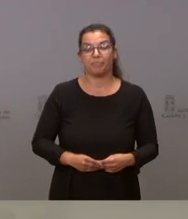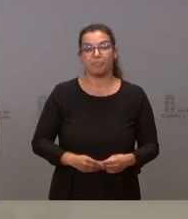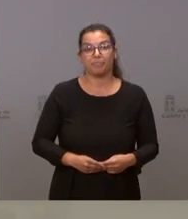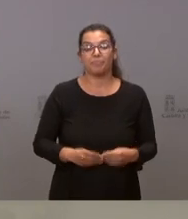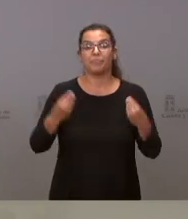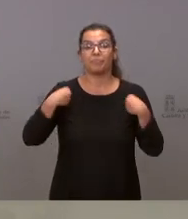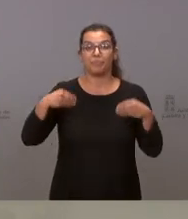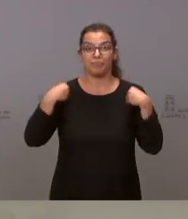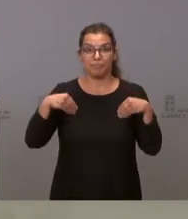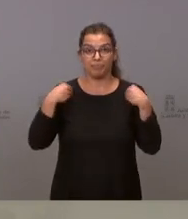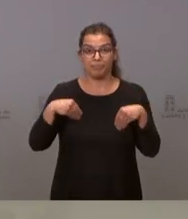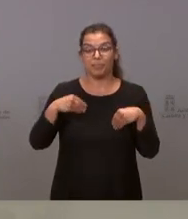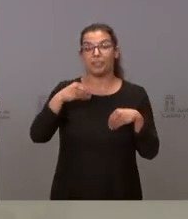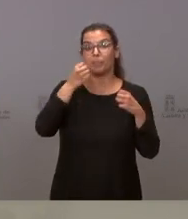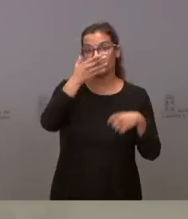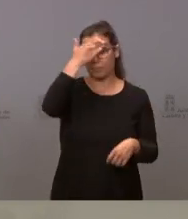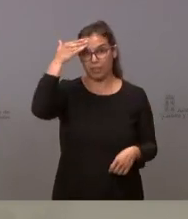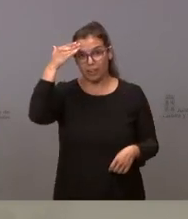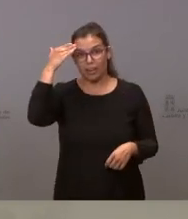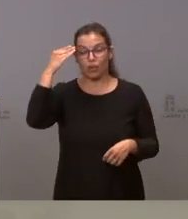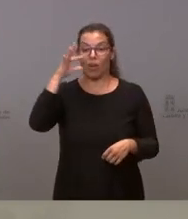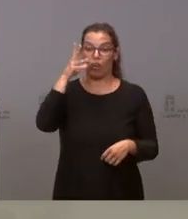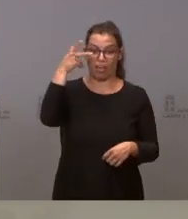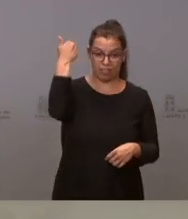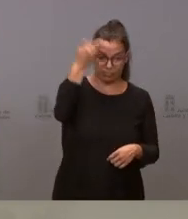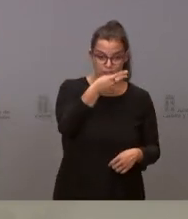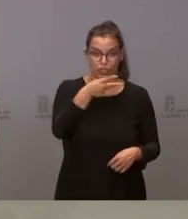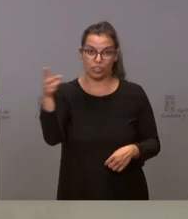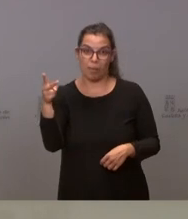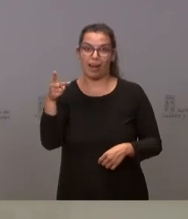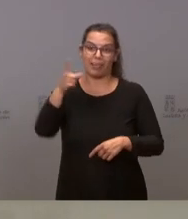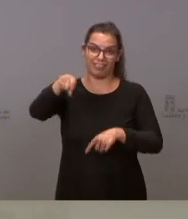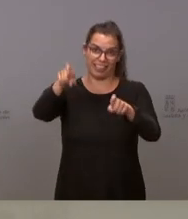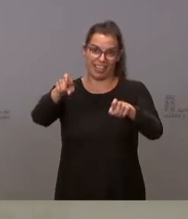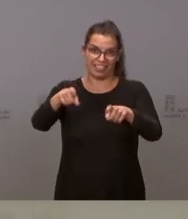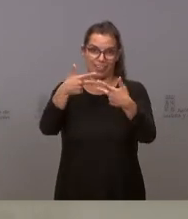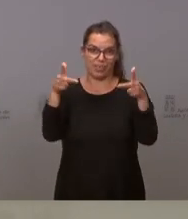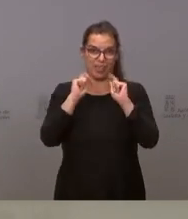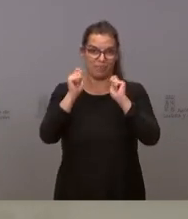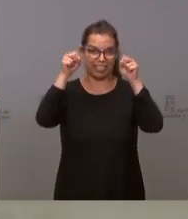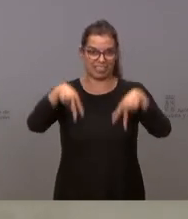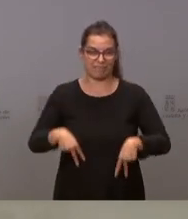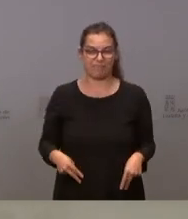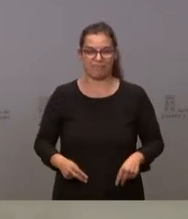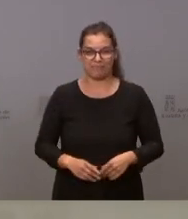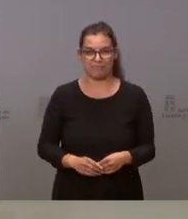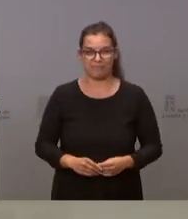buen verano estas dos semanas que vamos a dejarles descansar gracias